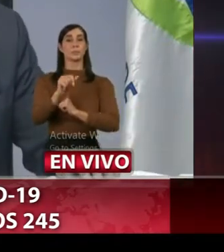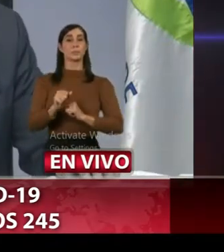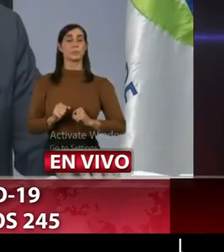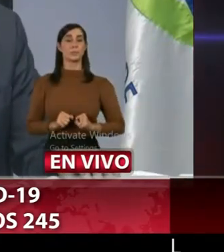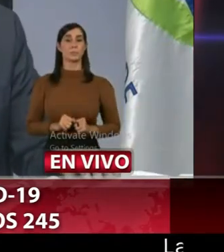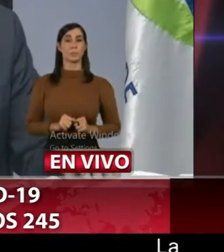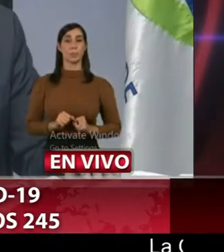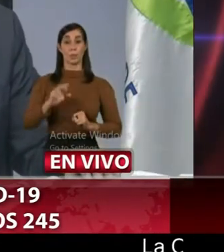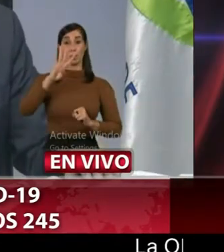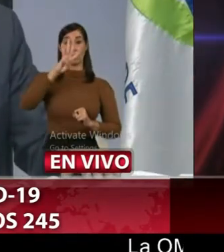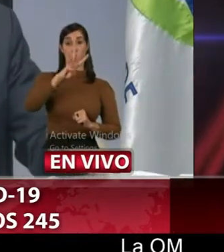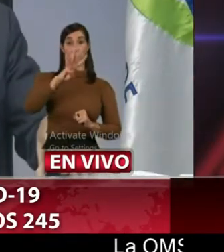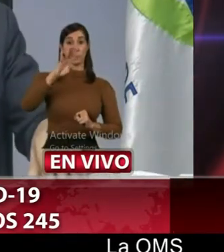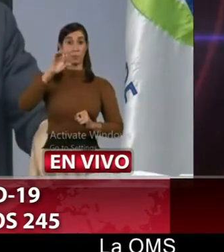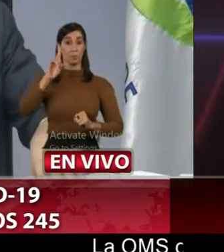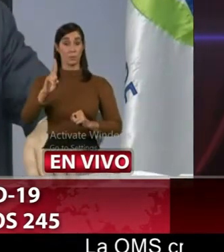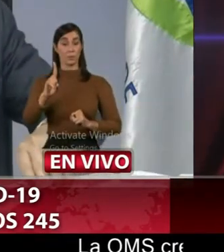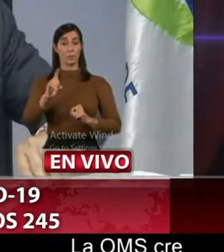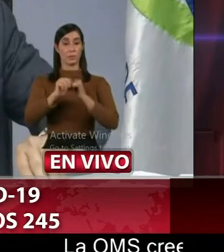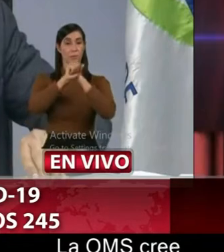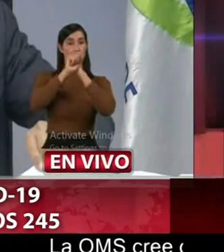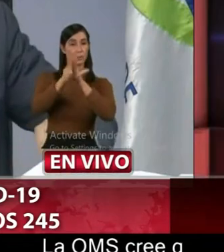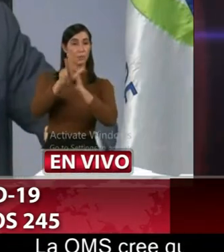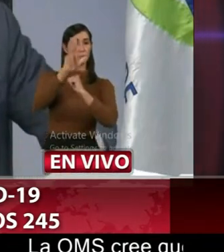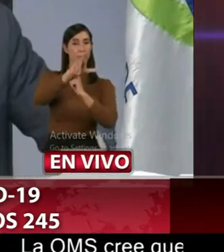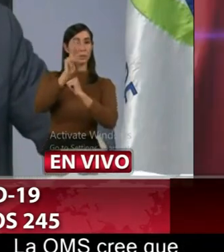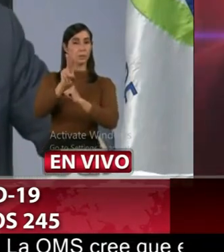41 en el 32